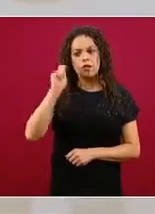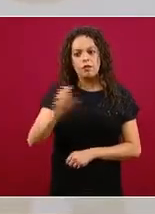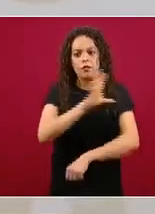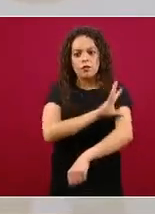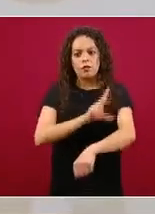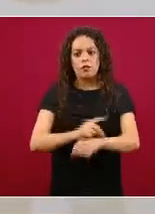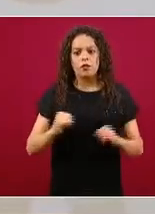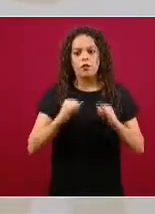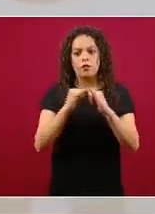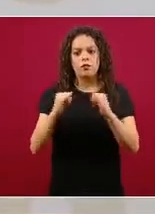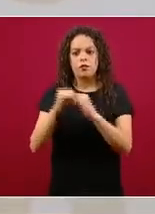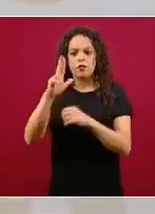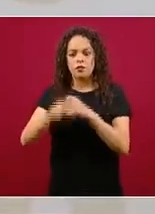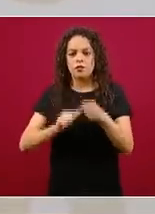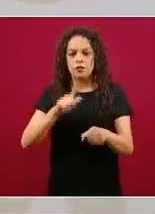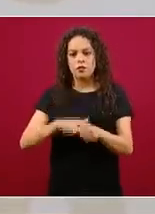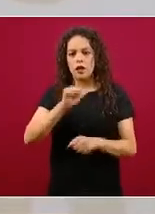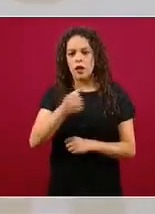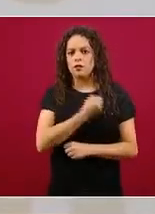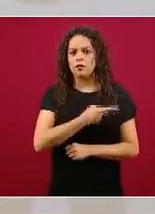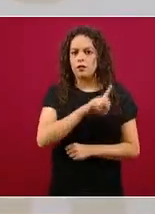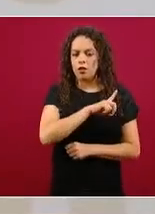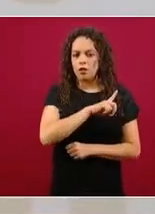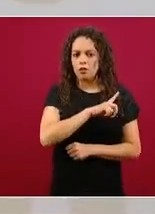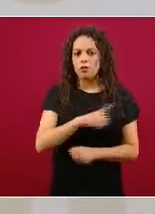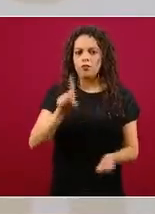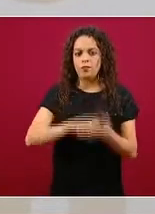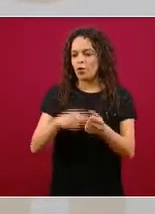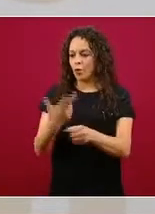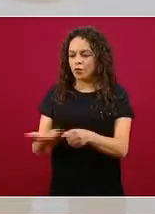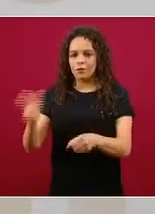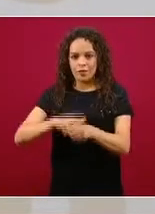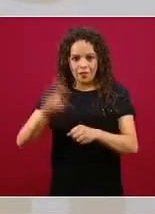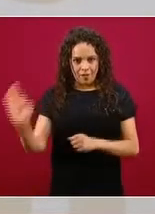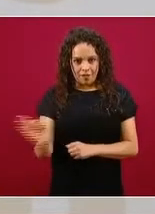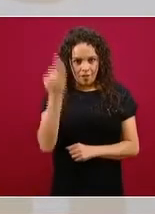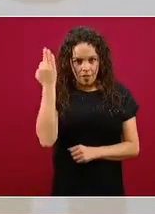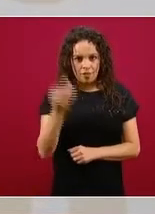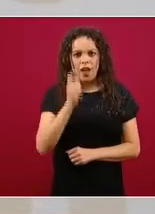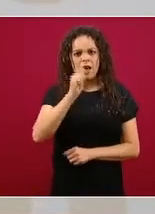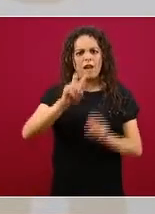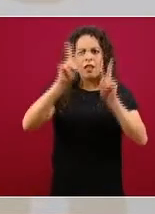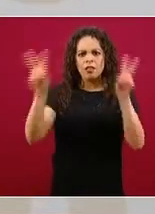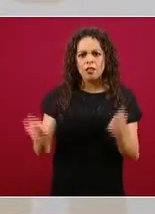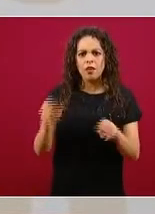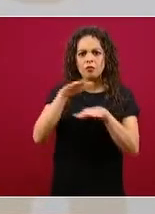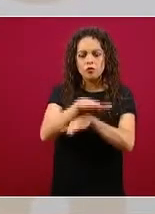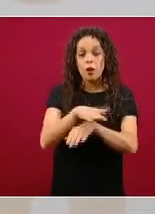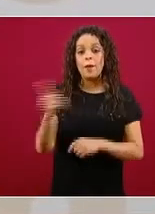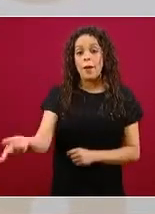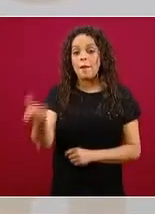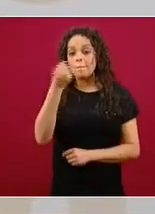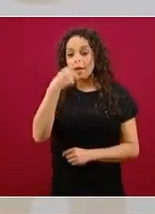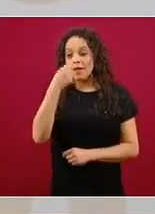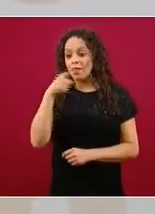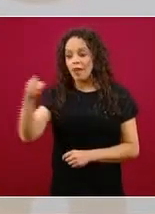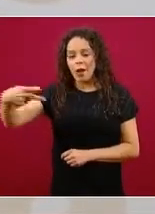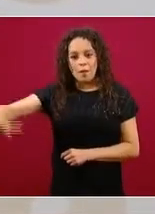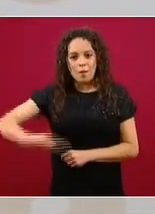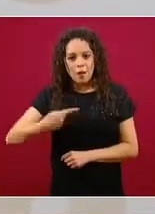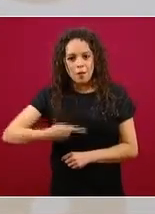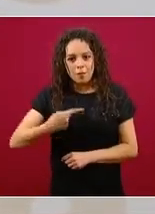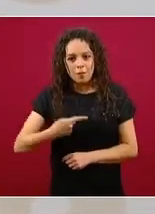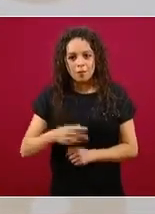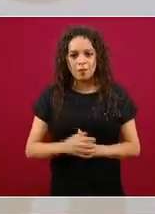Institutos Nacionales de Salud y Hospitales Federales, sobre el medicamento que usted pregunta, el